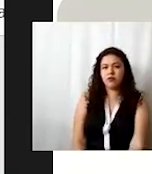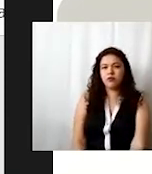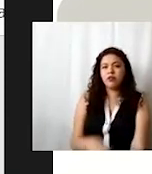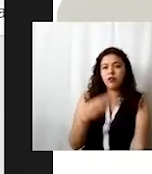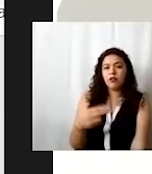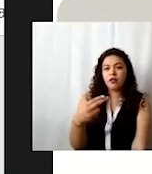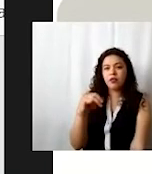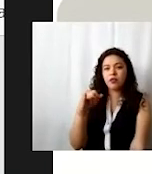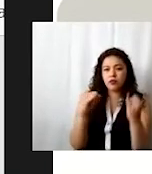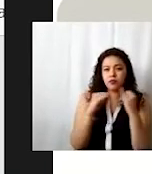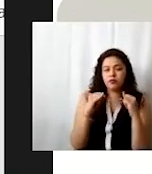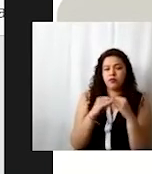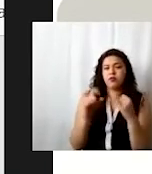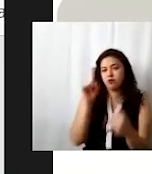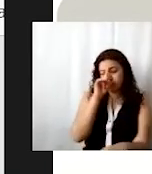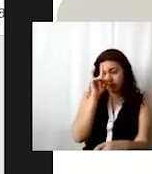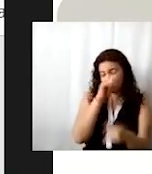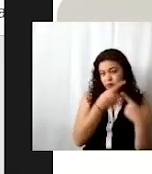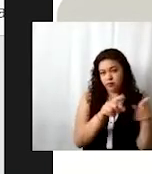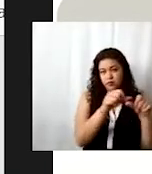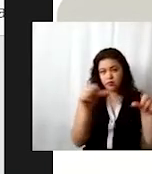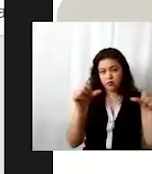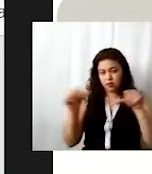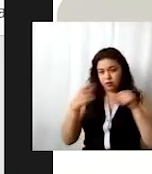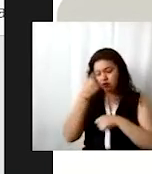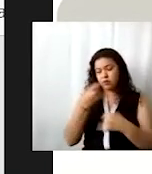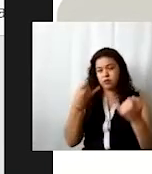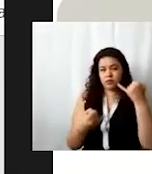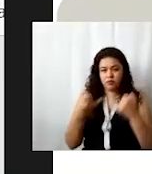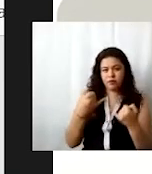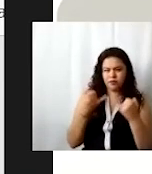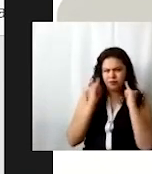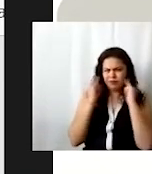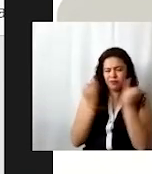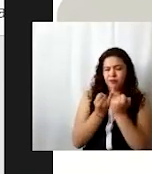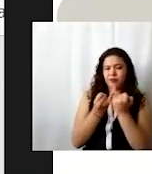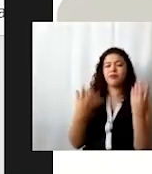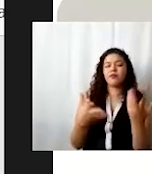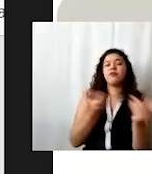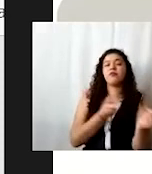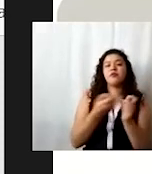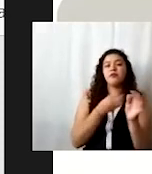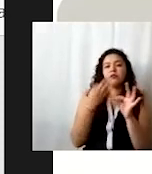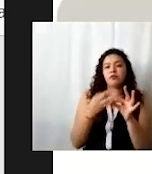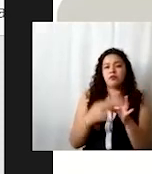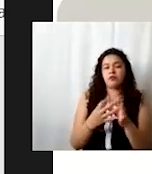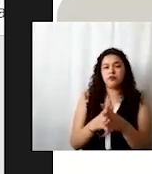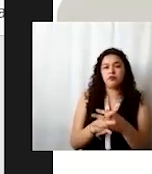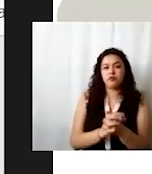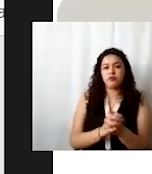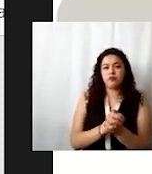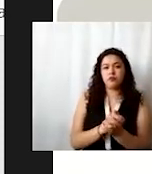y los asesores de las diferentes áreas de la junta por ejemplo el que dice control de cumplimiento aparece